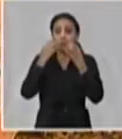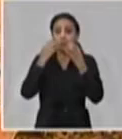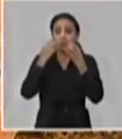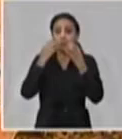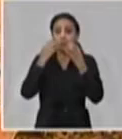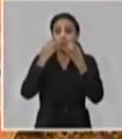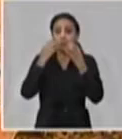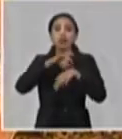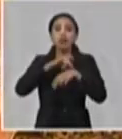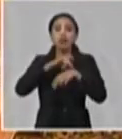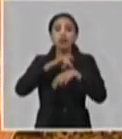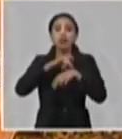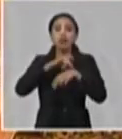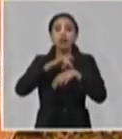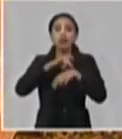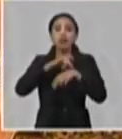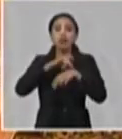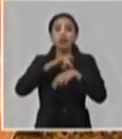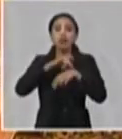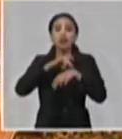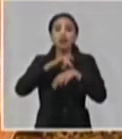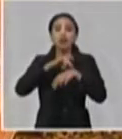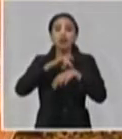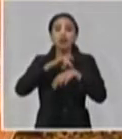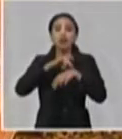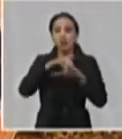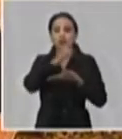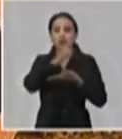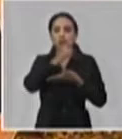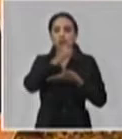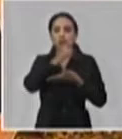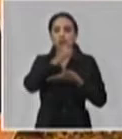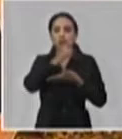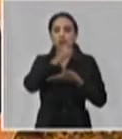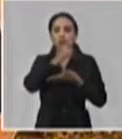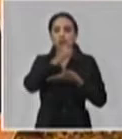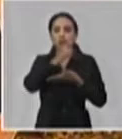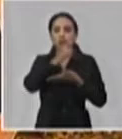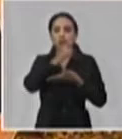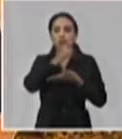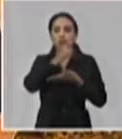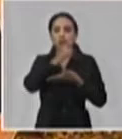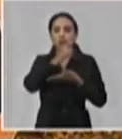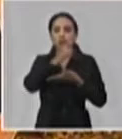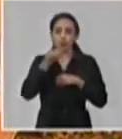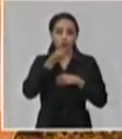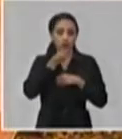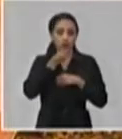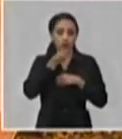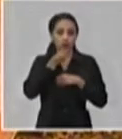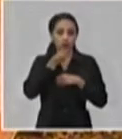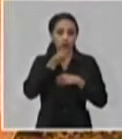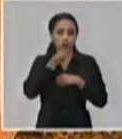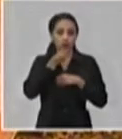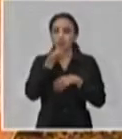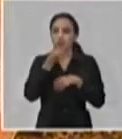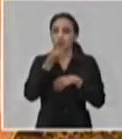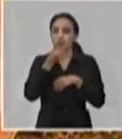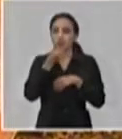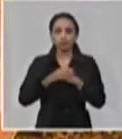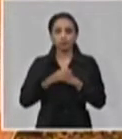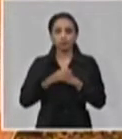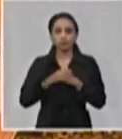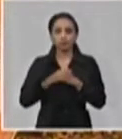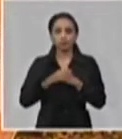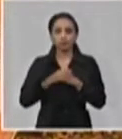respiratorios no participen en lugares públicos donde puedan generar una transmisión de la enfermedad. Por otra parte,